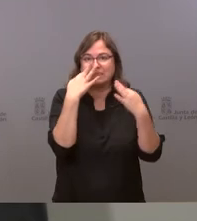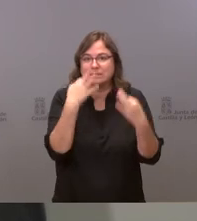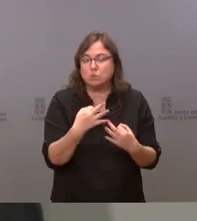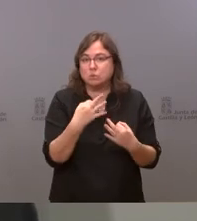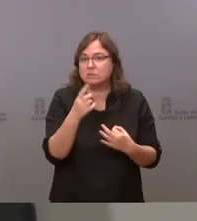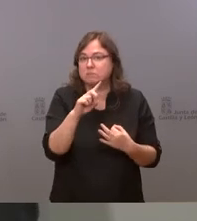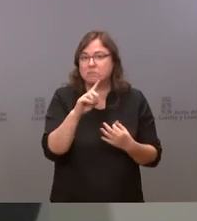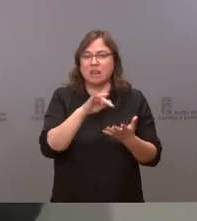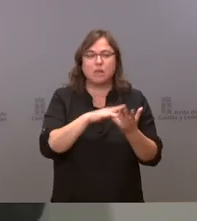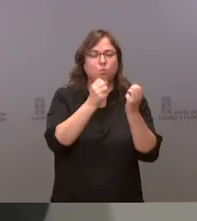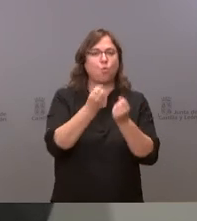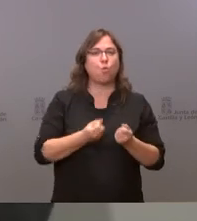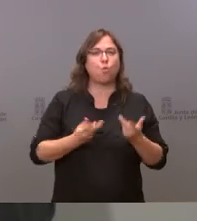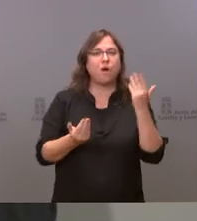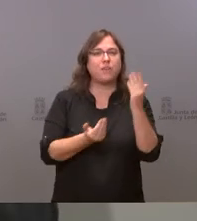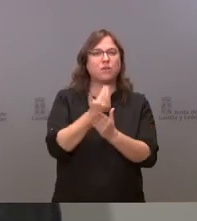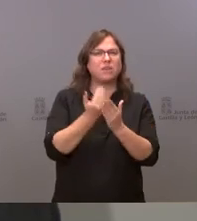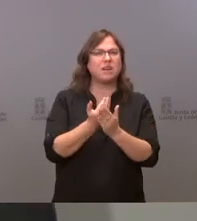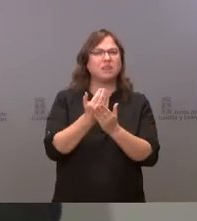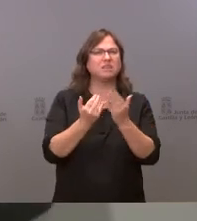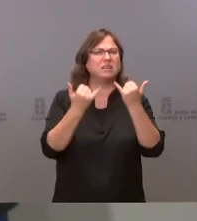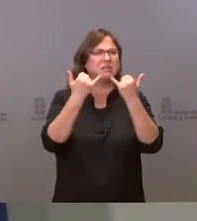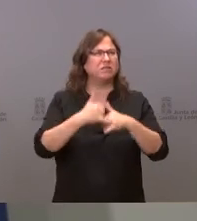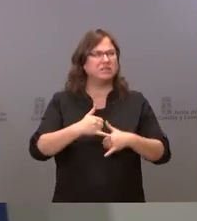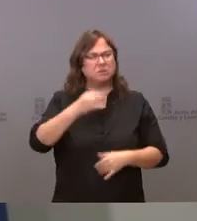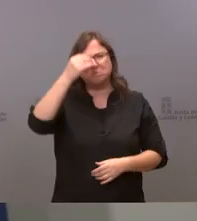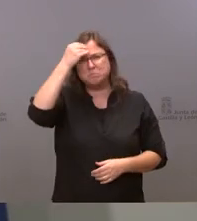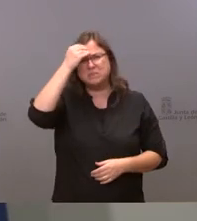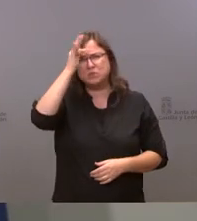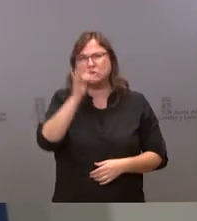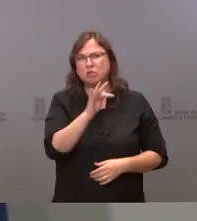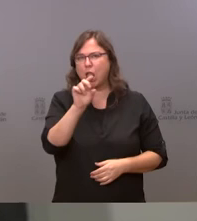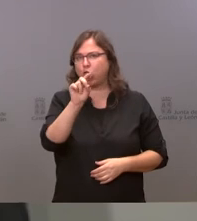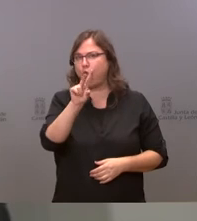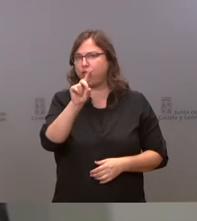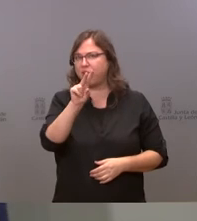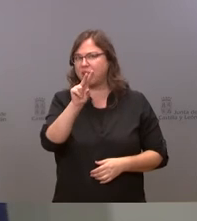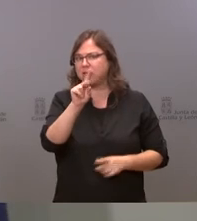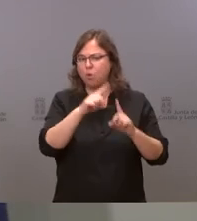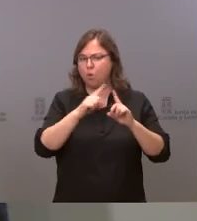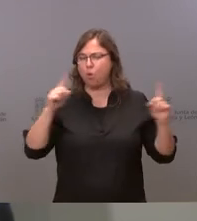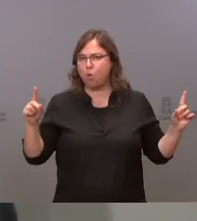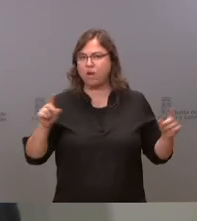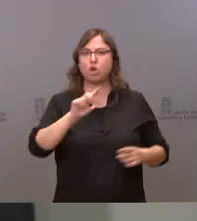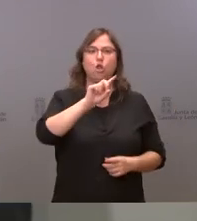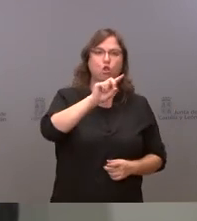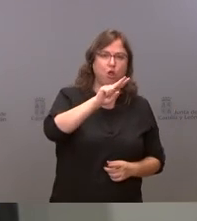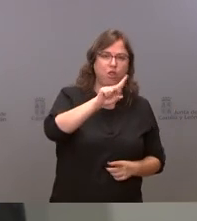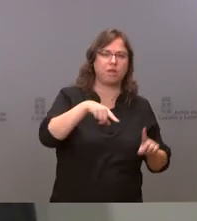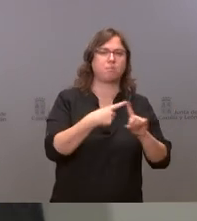número de días festivos es el total no sé si son 12 12 más dos municipales